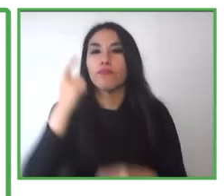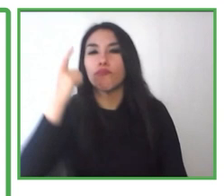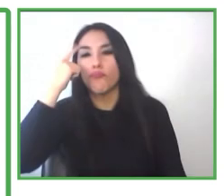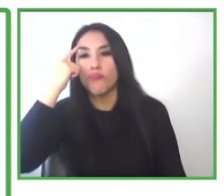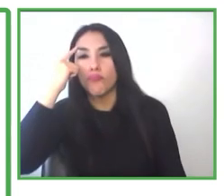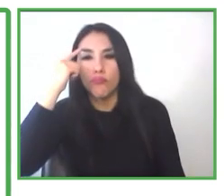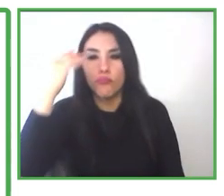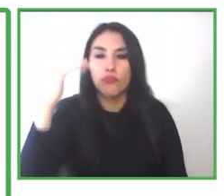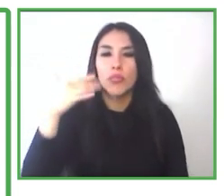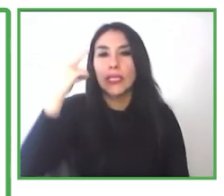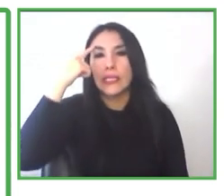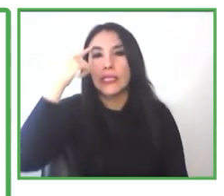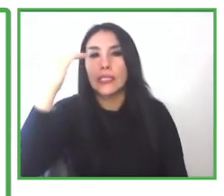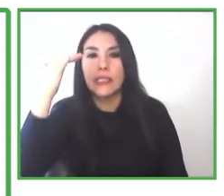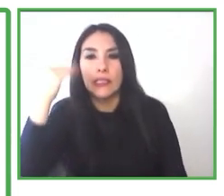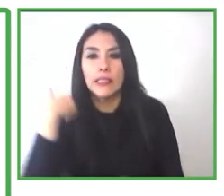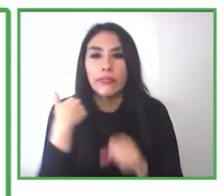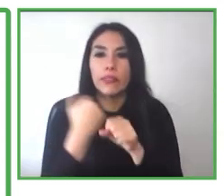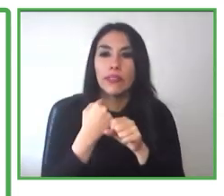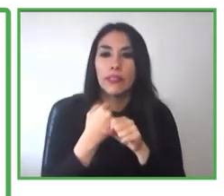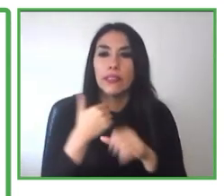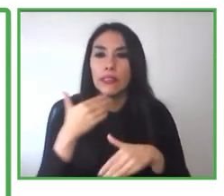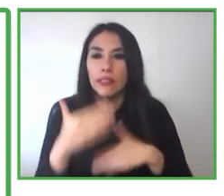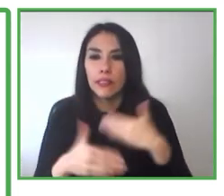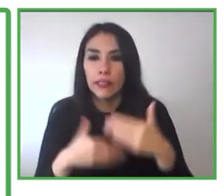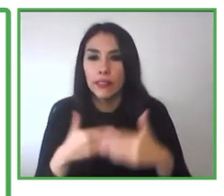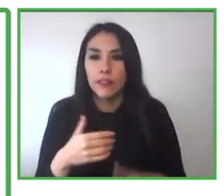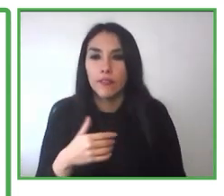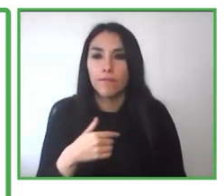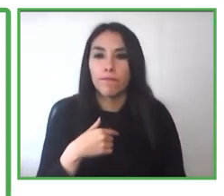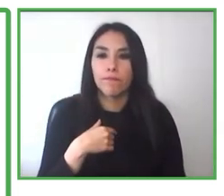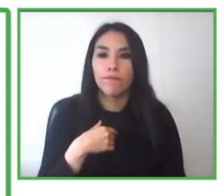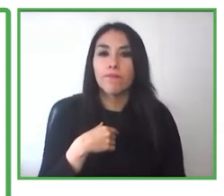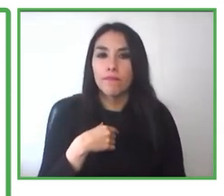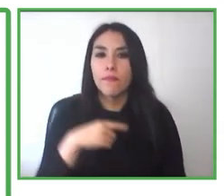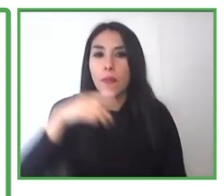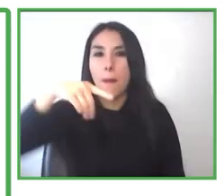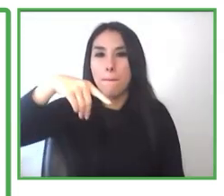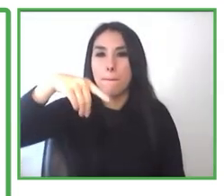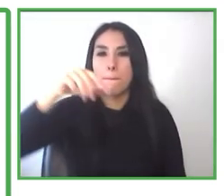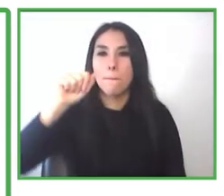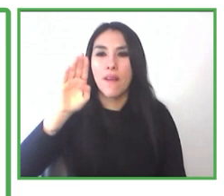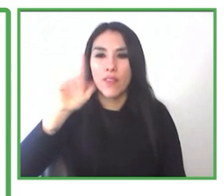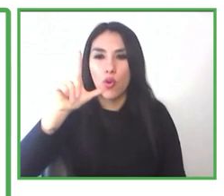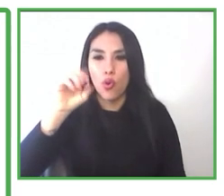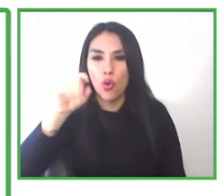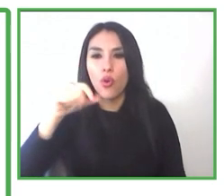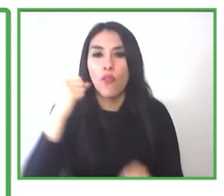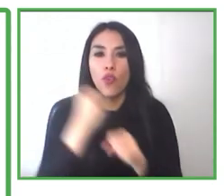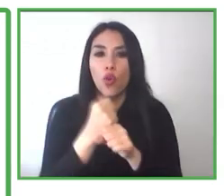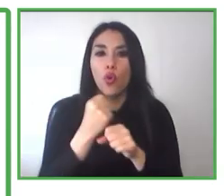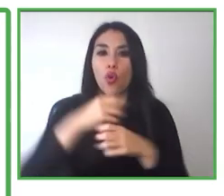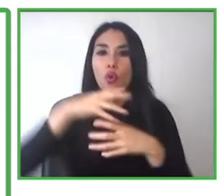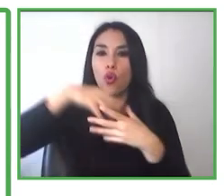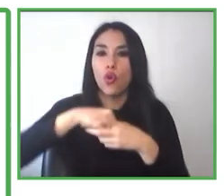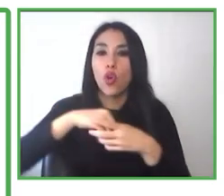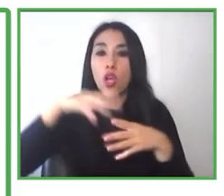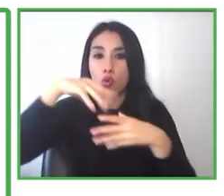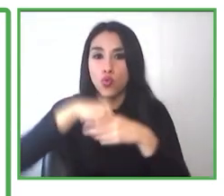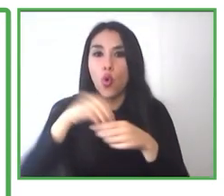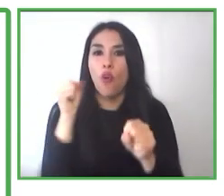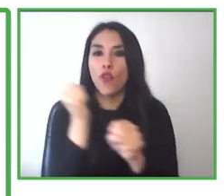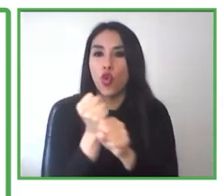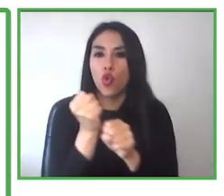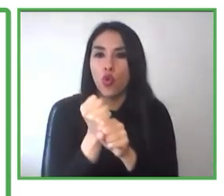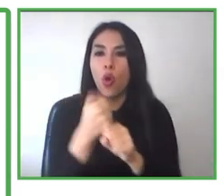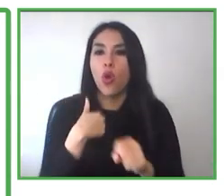Aguilar también nos cuenta, Pablo, él trabaja en el rubro administrativo, él lleva más de dos años trabajando en una empresa